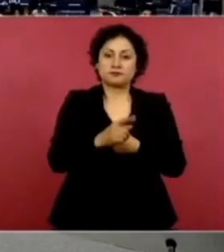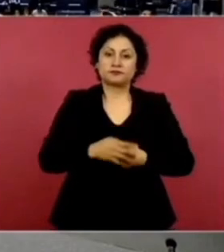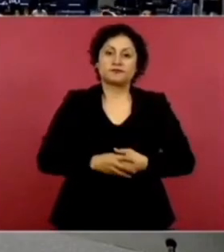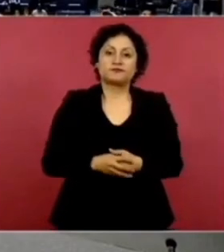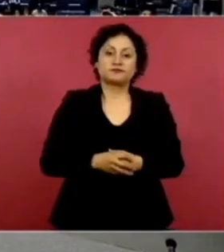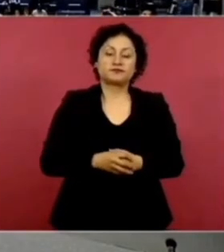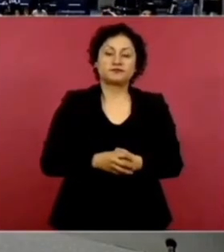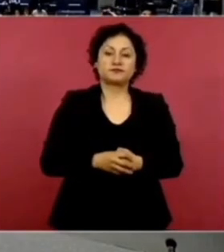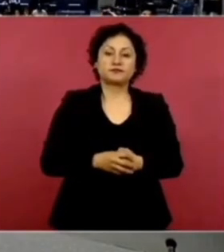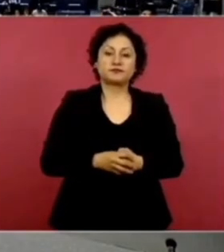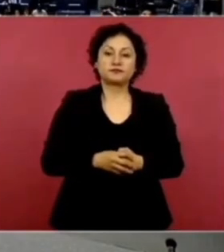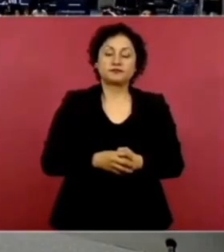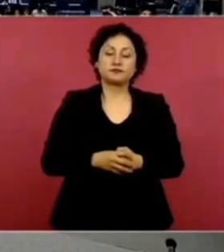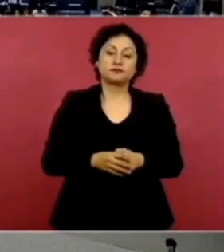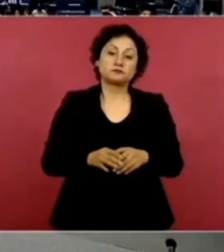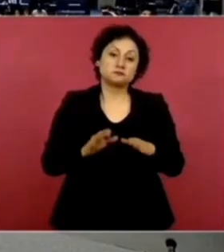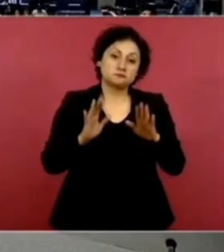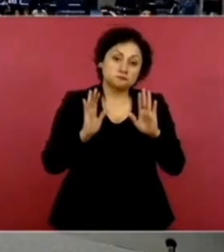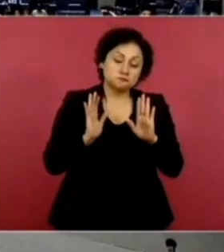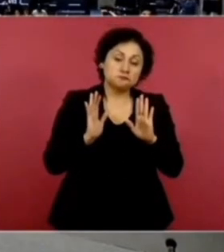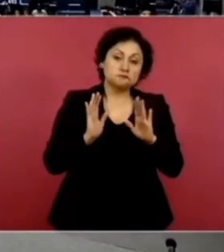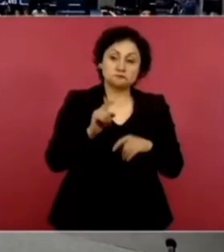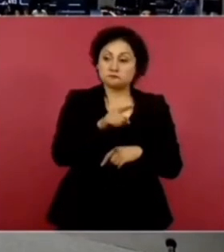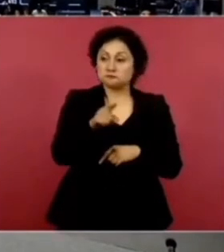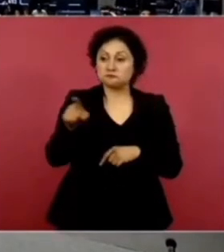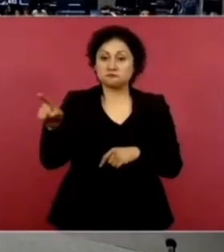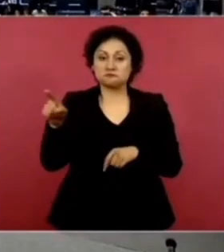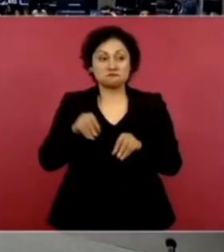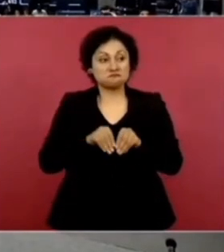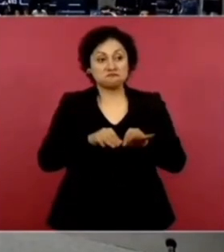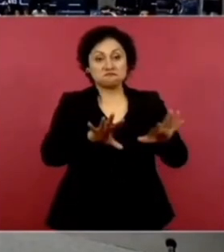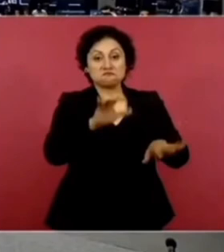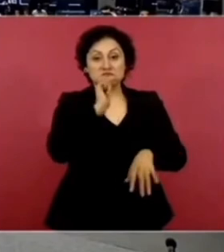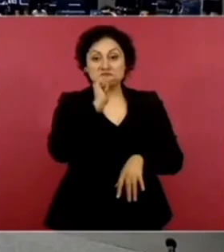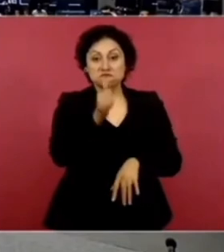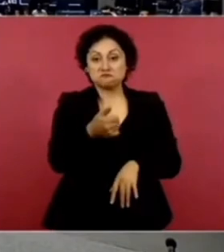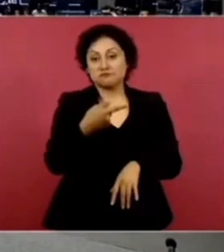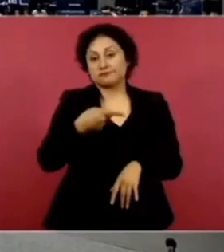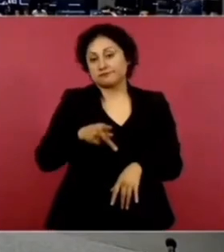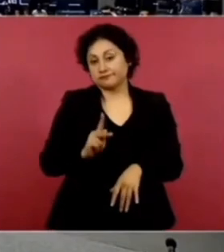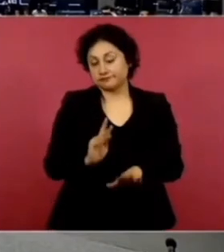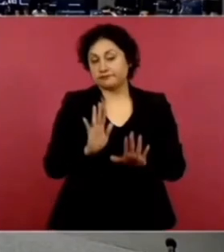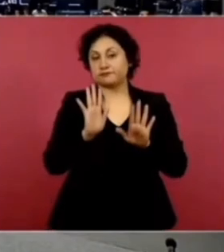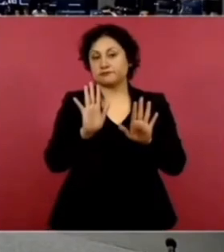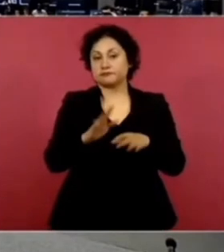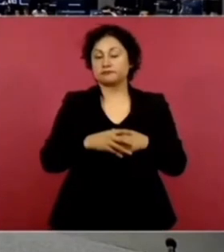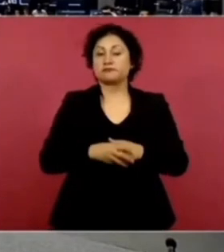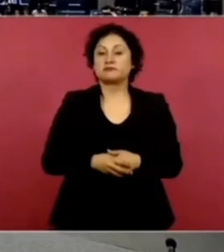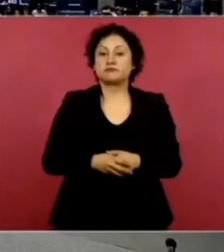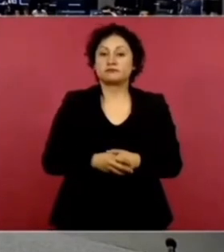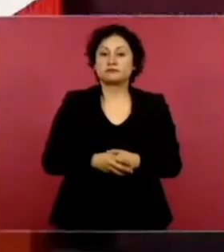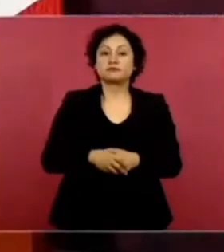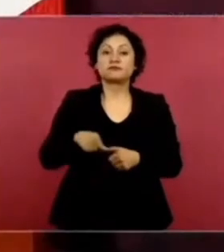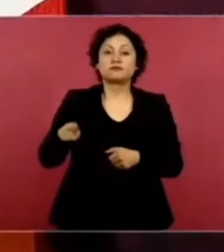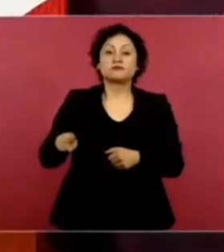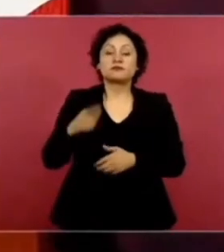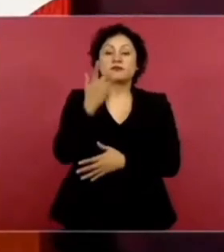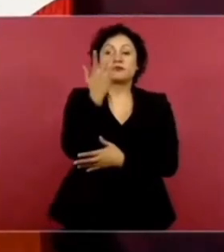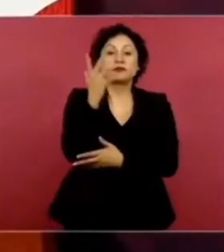Pues seguramente no se. Dio a conocer. Problema. En la lacandona.